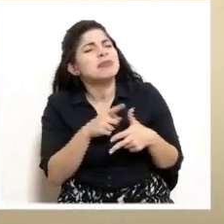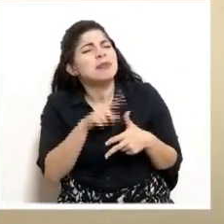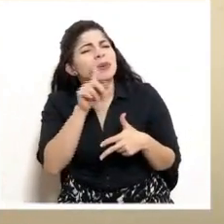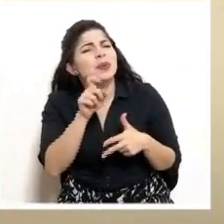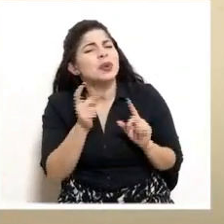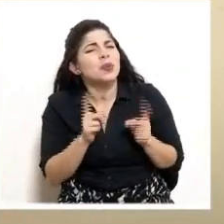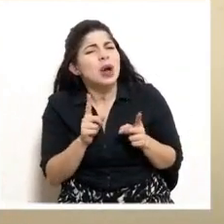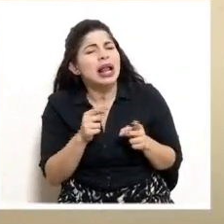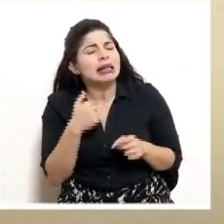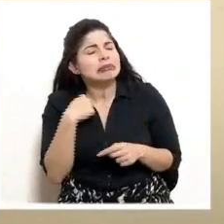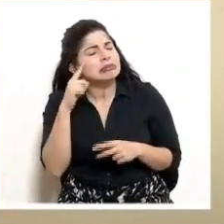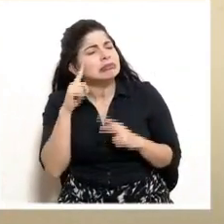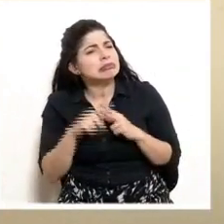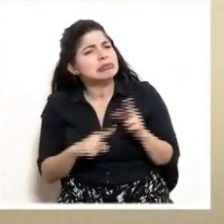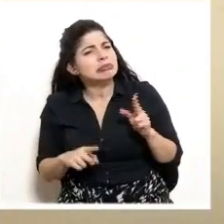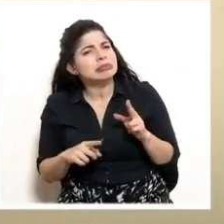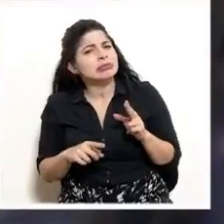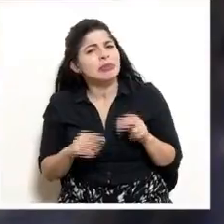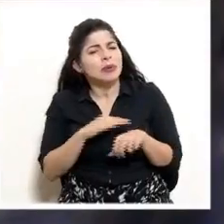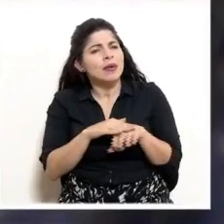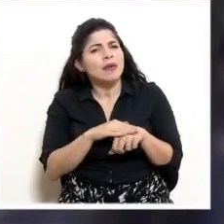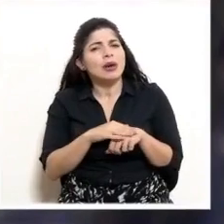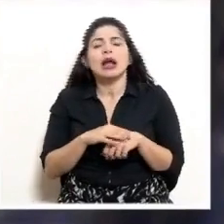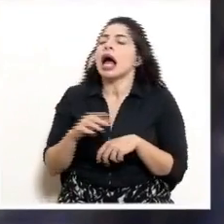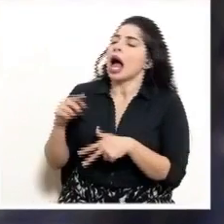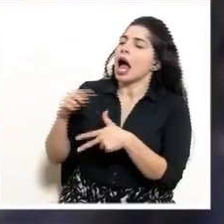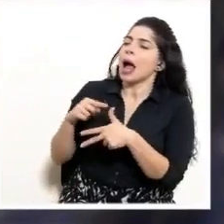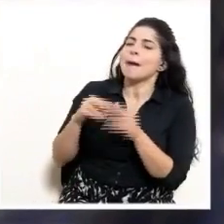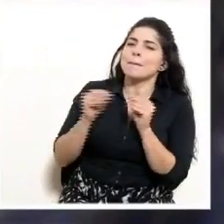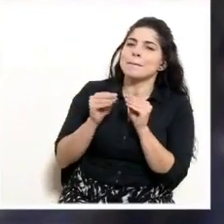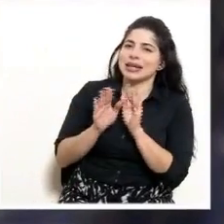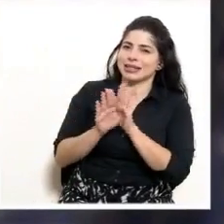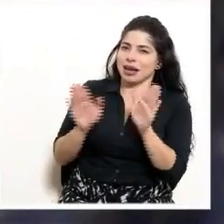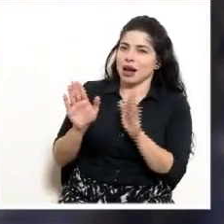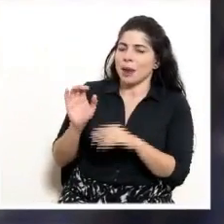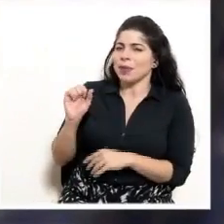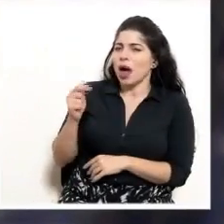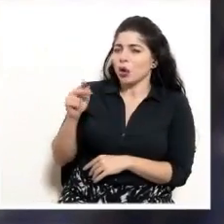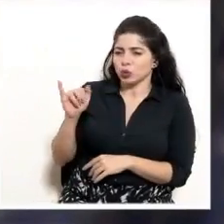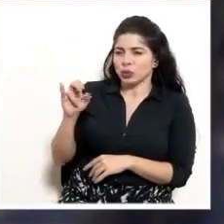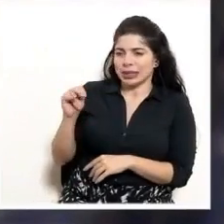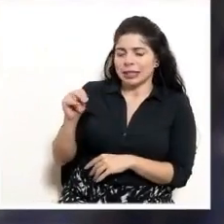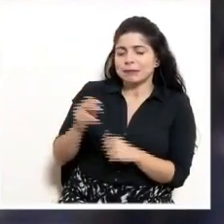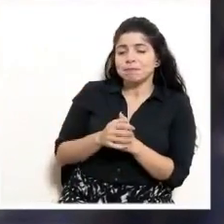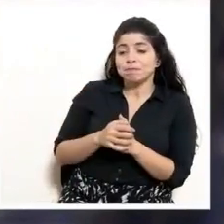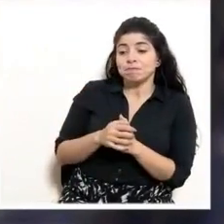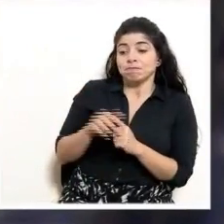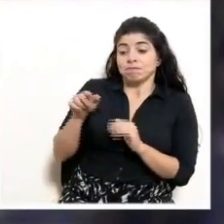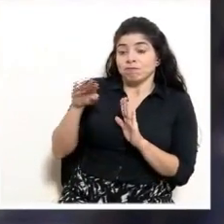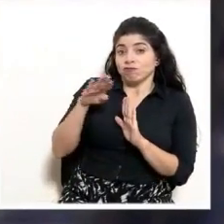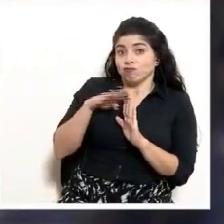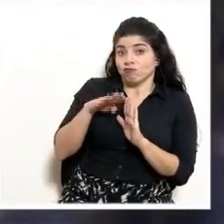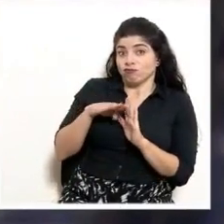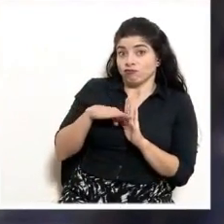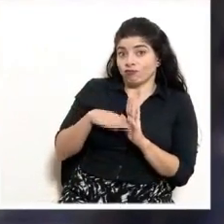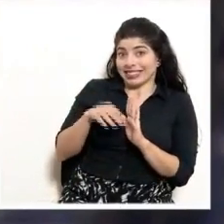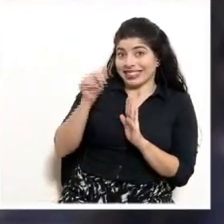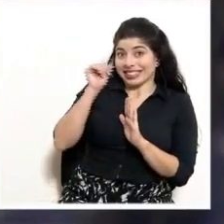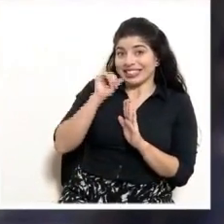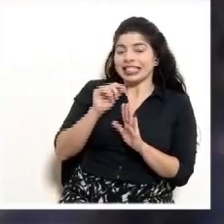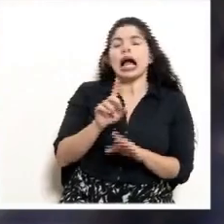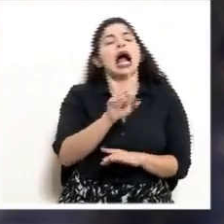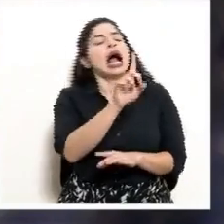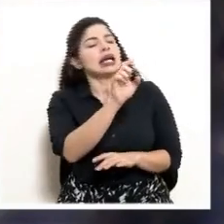pregunta, don Erga? si me lo recuerda, por favor. Bueno, más de carácter general, don Agustín, ante las medidas adoptadas ayer...